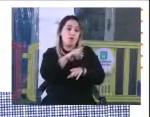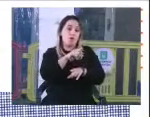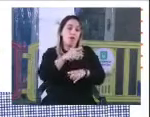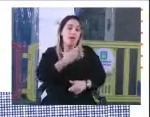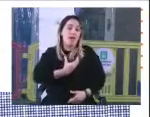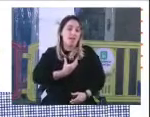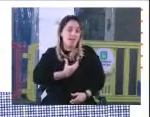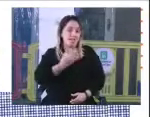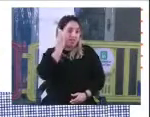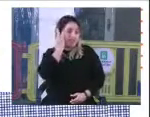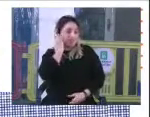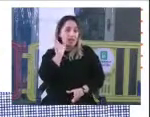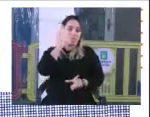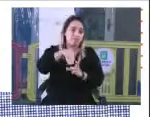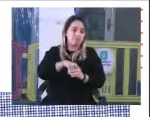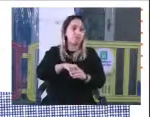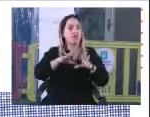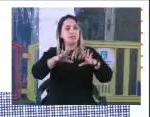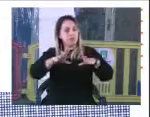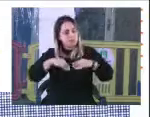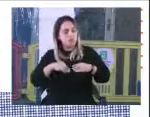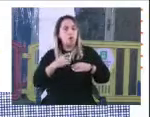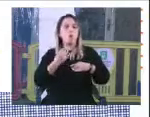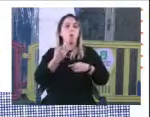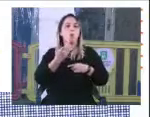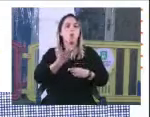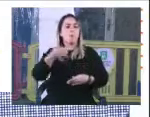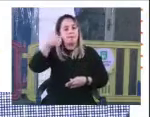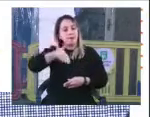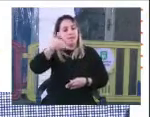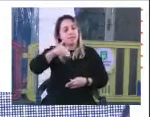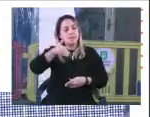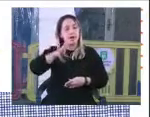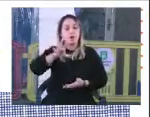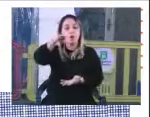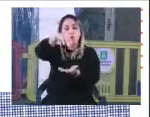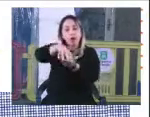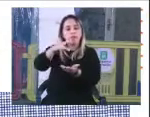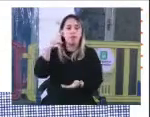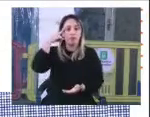integran y aceptaron participar del sitio de memoria.